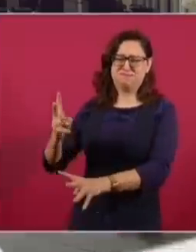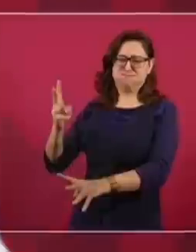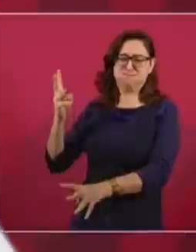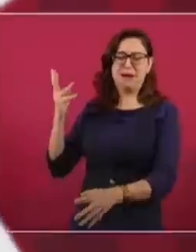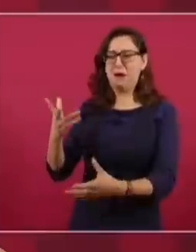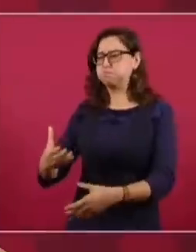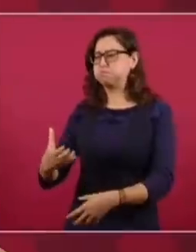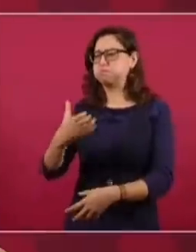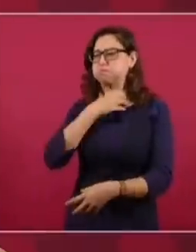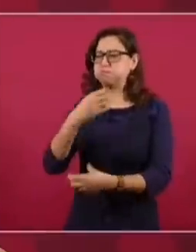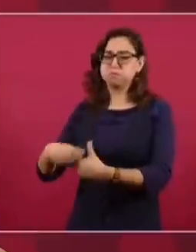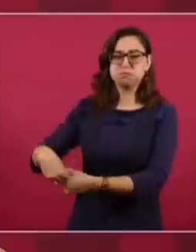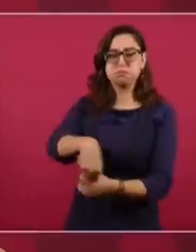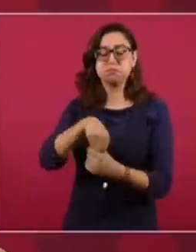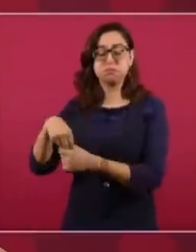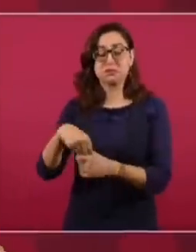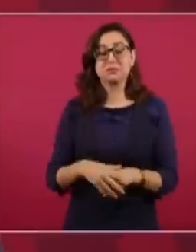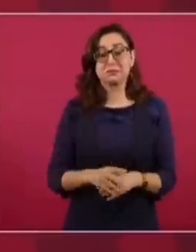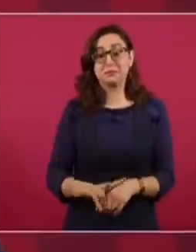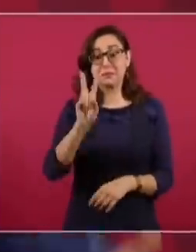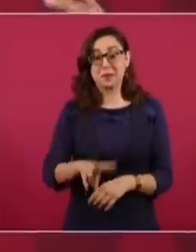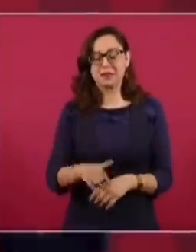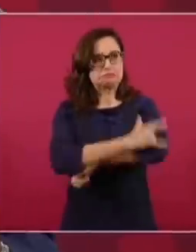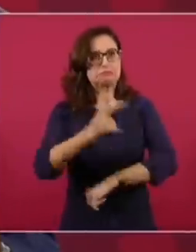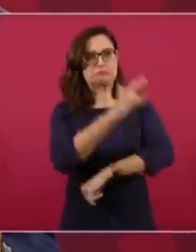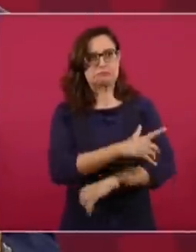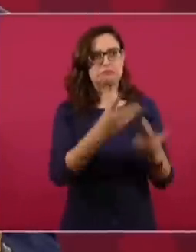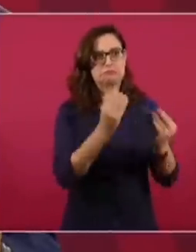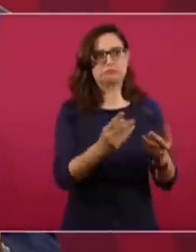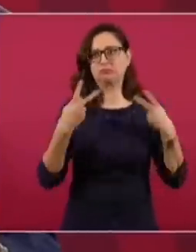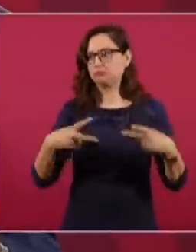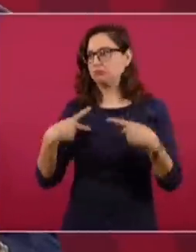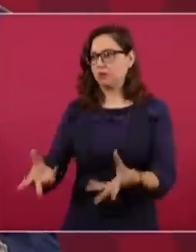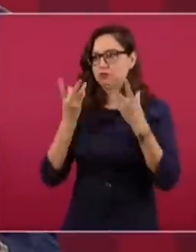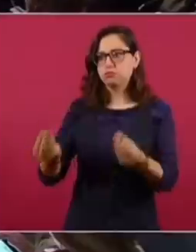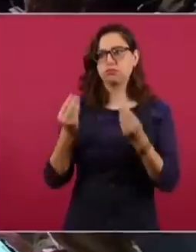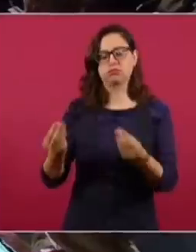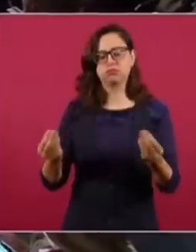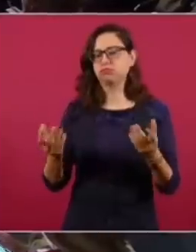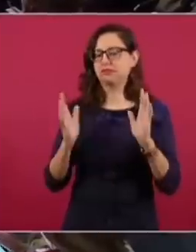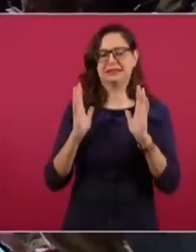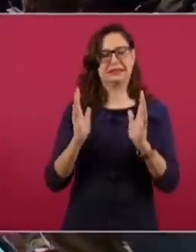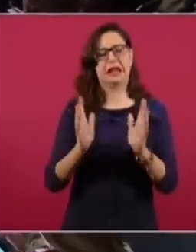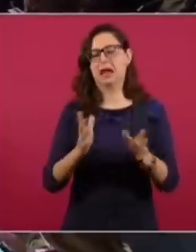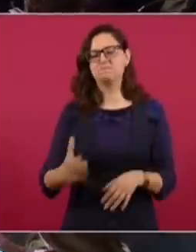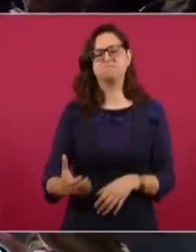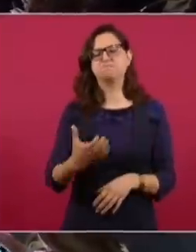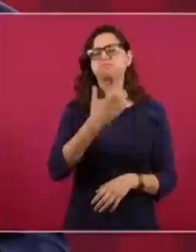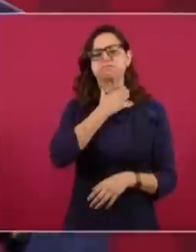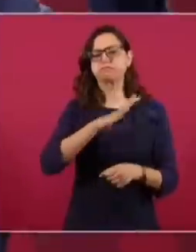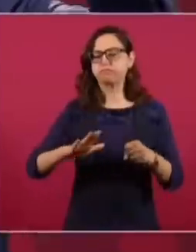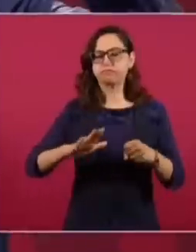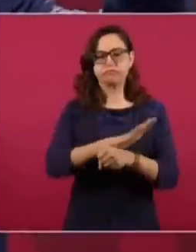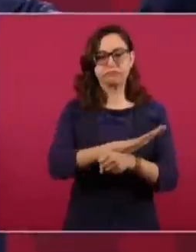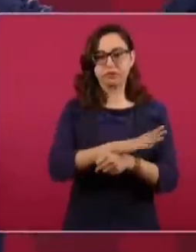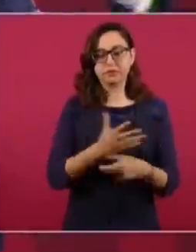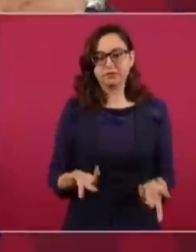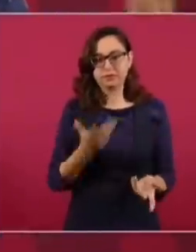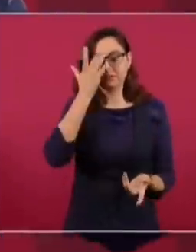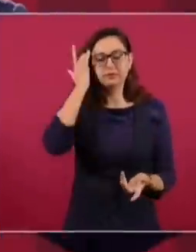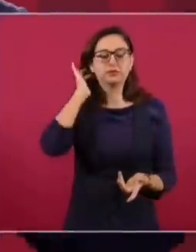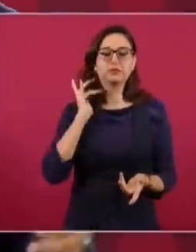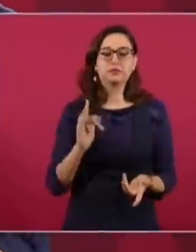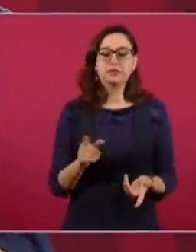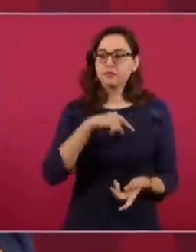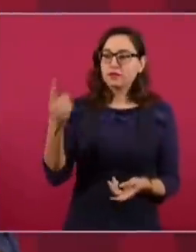grandes que los de antes. Y esto significa más gente. Son muchas, muchas ya las operaciones en el aeropuerto. Y tenemos el aeropuerto